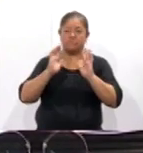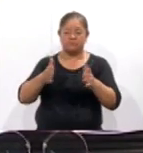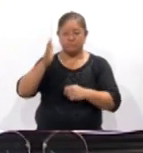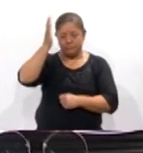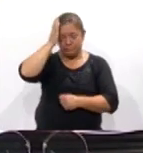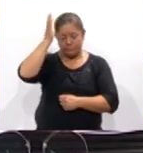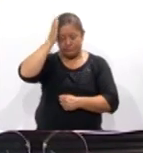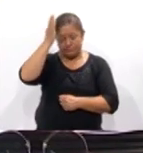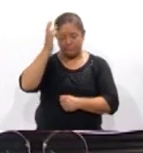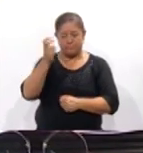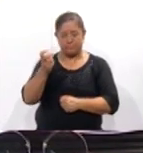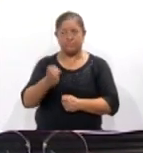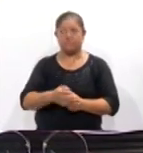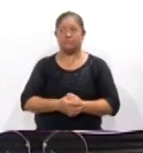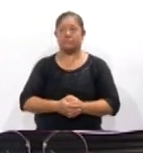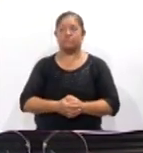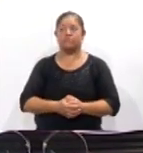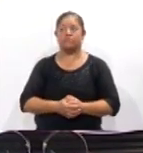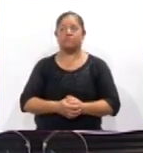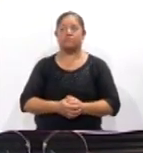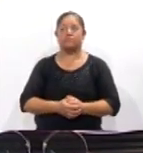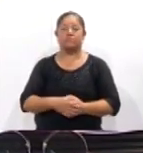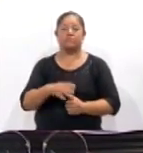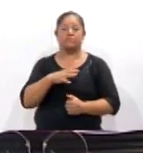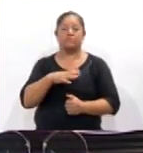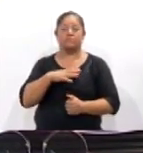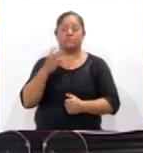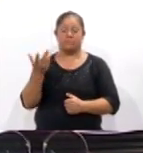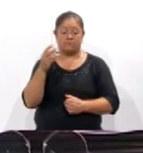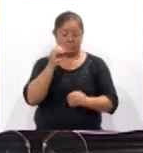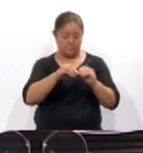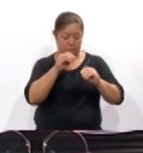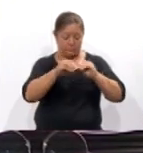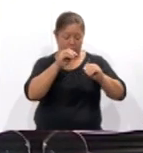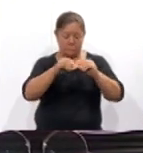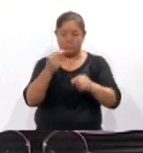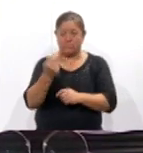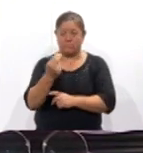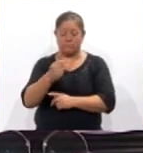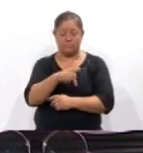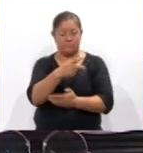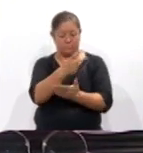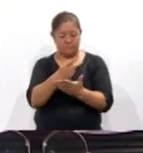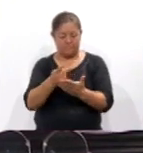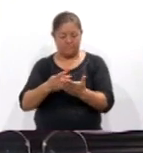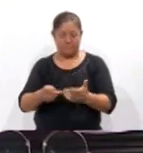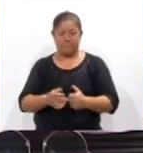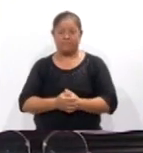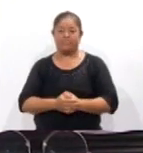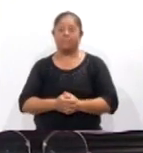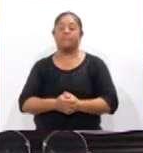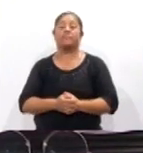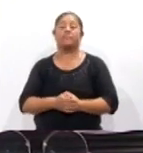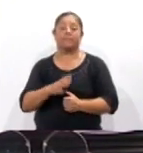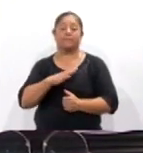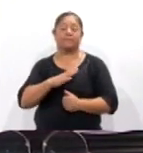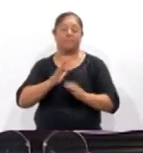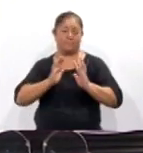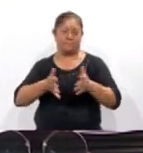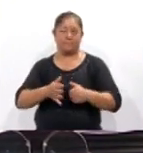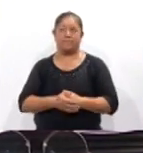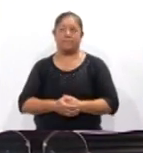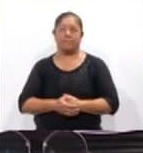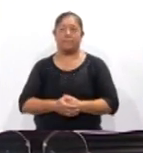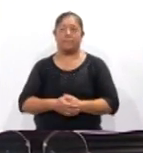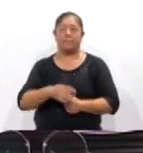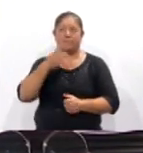correspondientes para que se realicen las adecuaciones necesarias en los programas con los que ya contamos, a